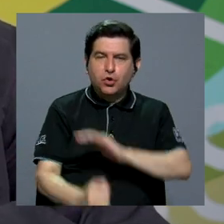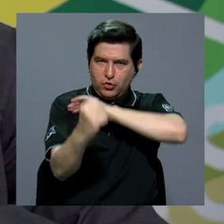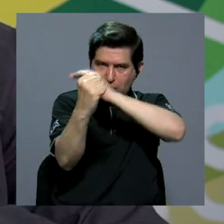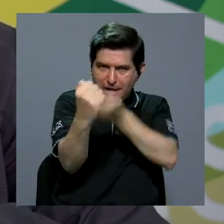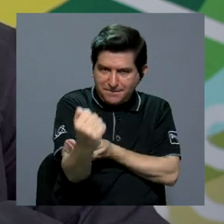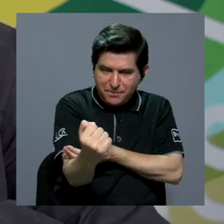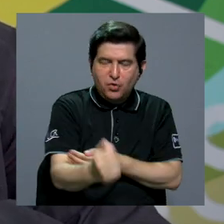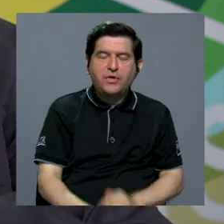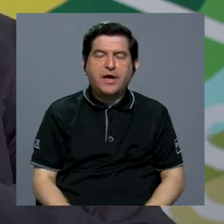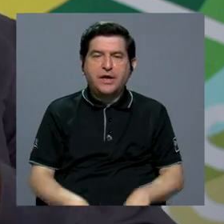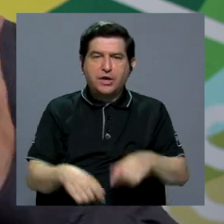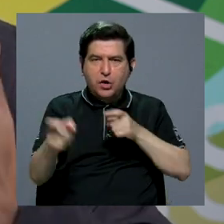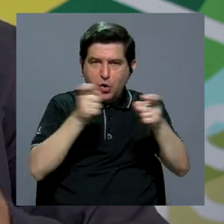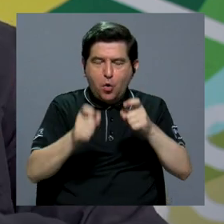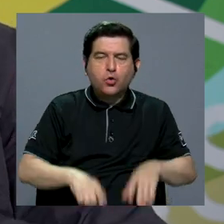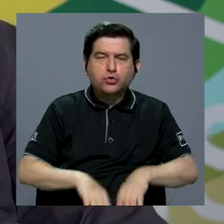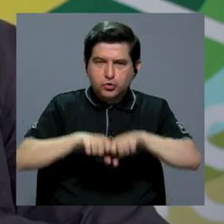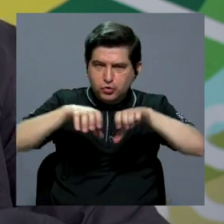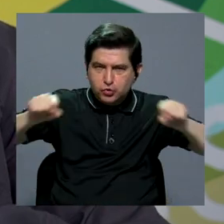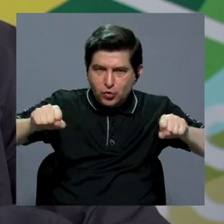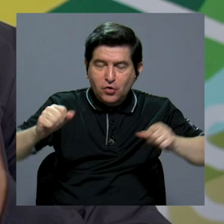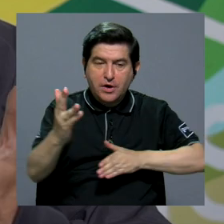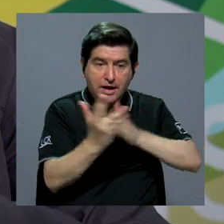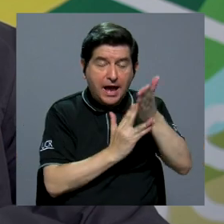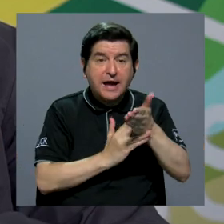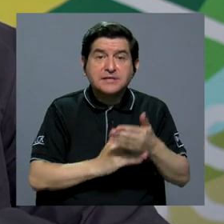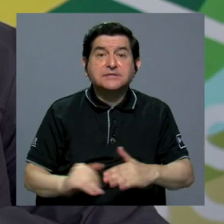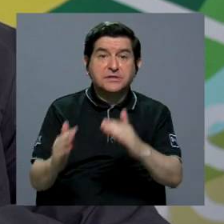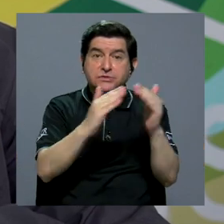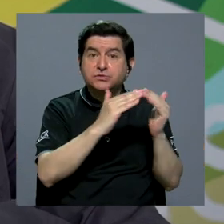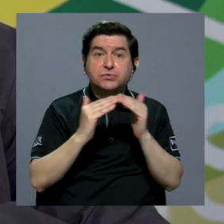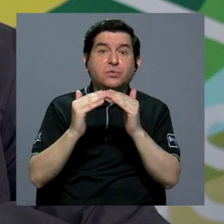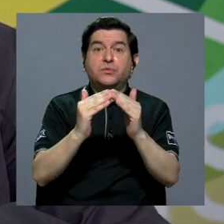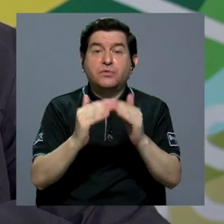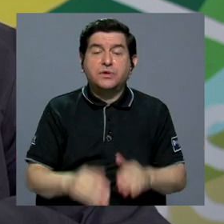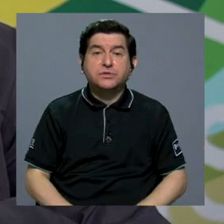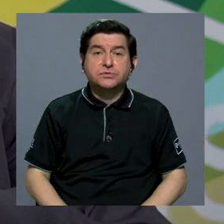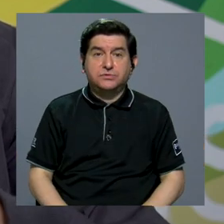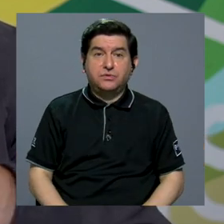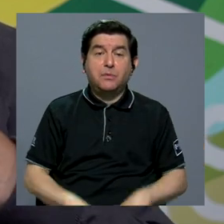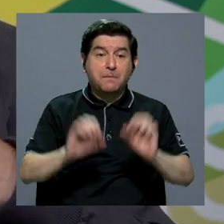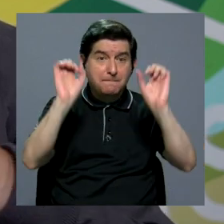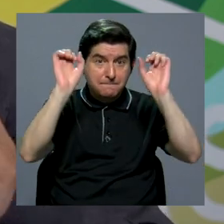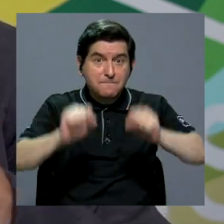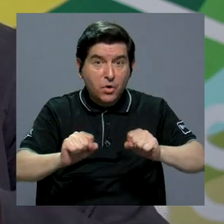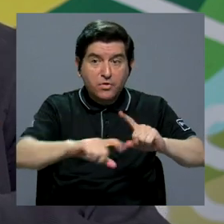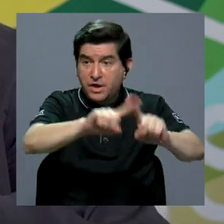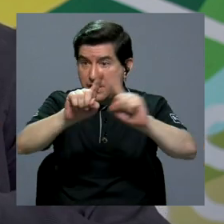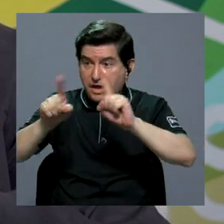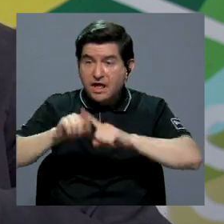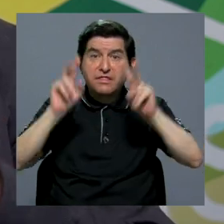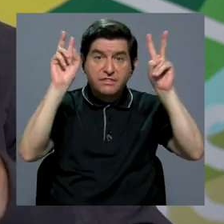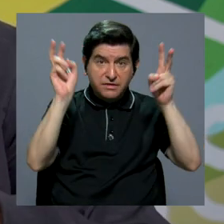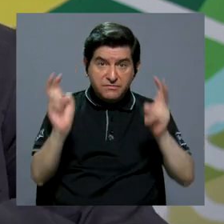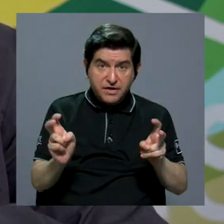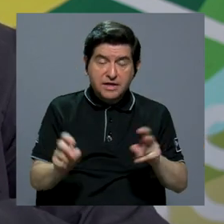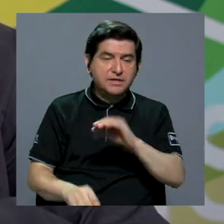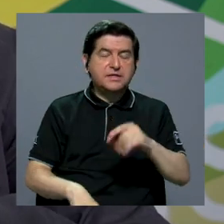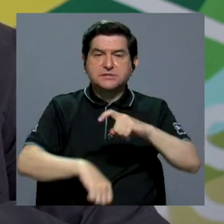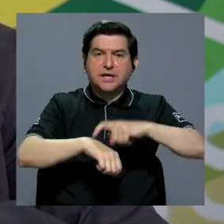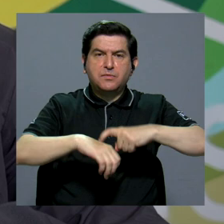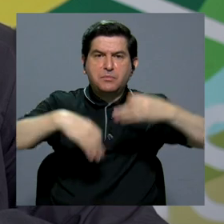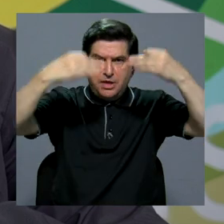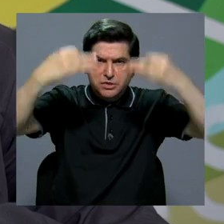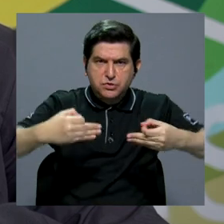para el control de la corrupción y para el acceso que tenga la población, la gente, la ciudadanía a los diferentes temas y a las tomas de